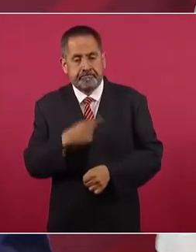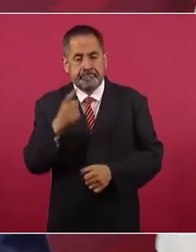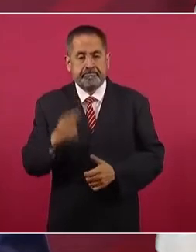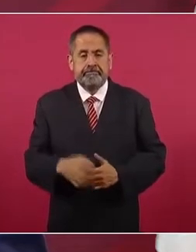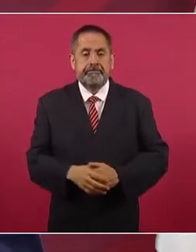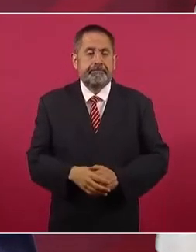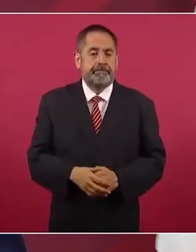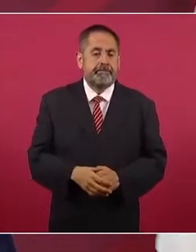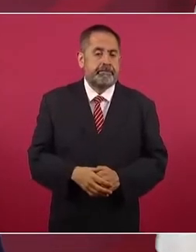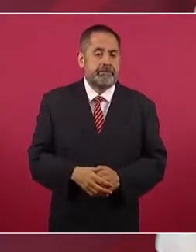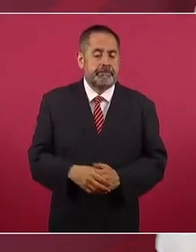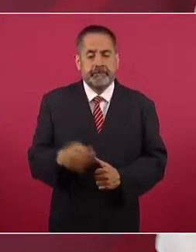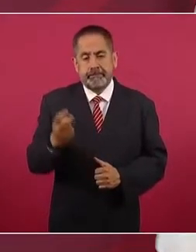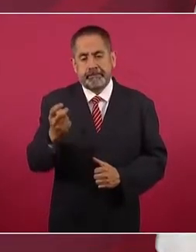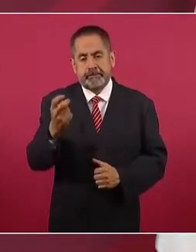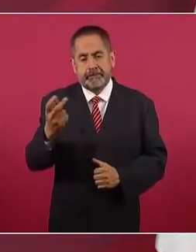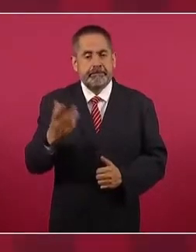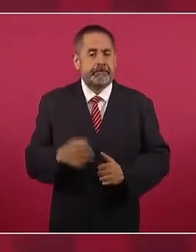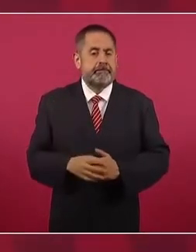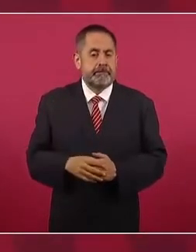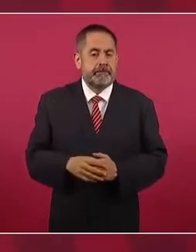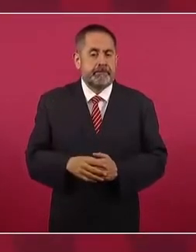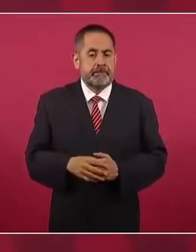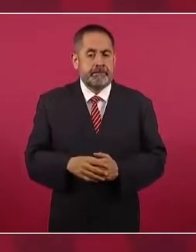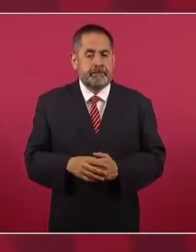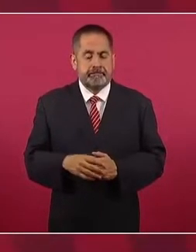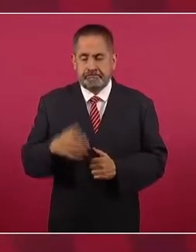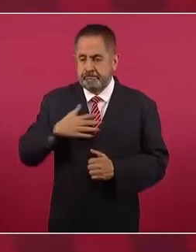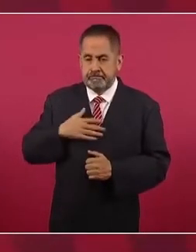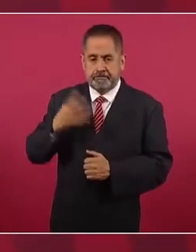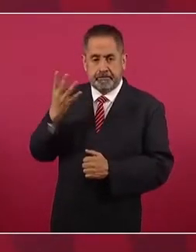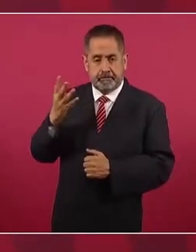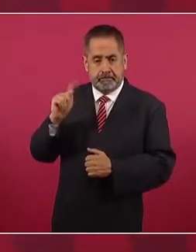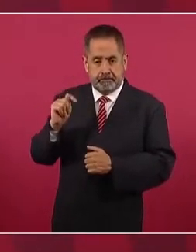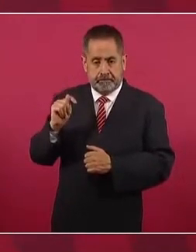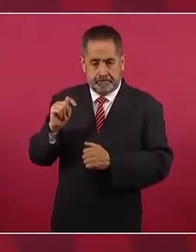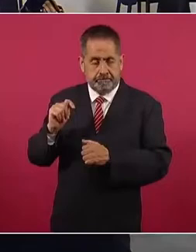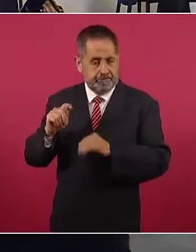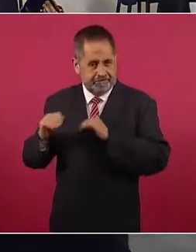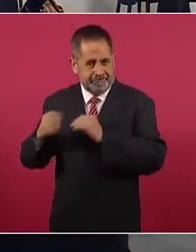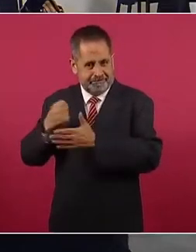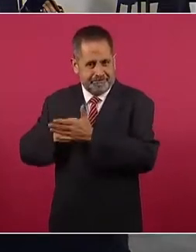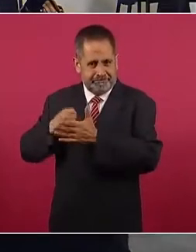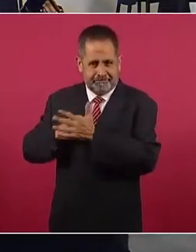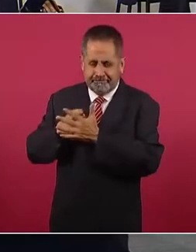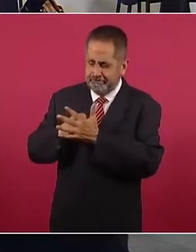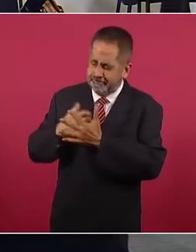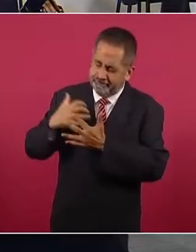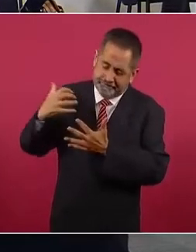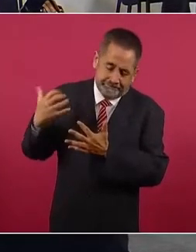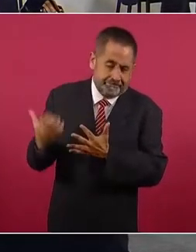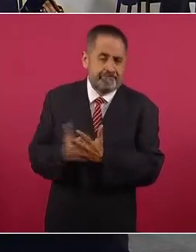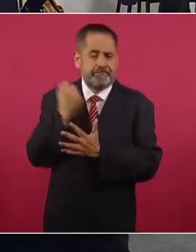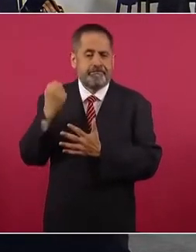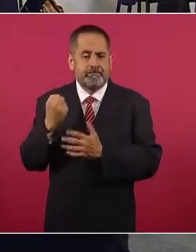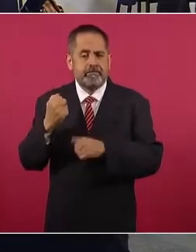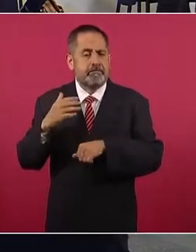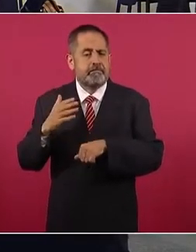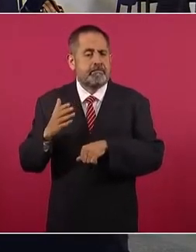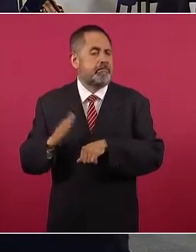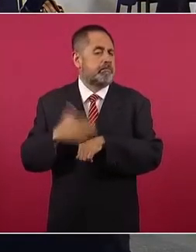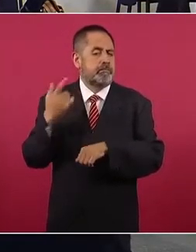Por eso fue que triunfó nuestro movimiento, porque nosotros